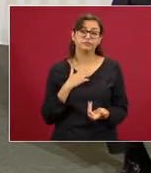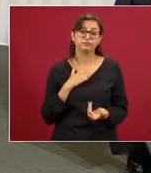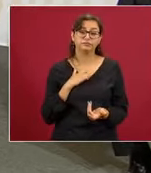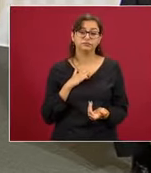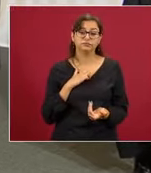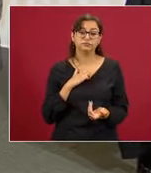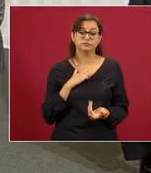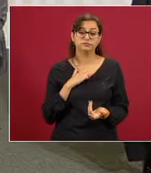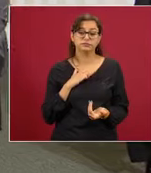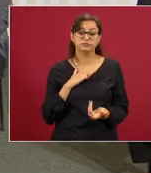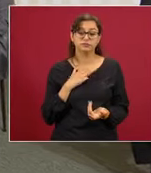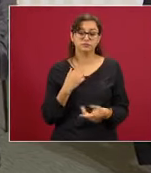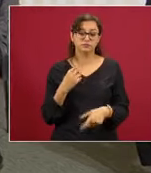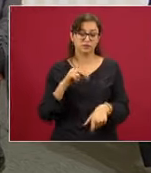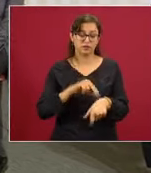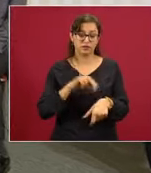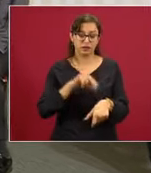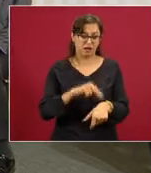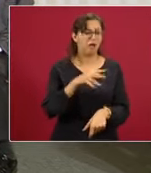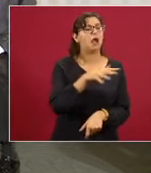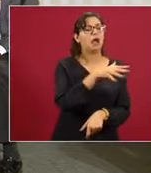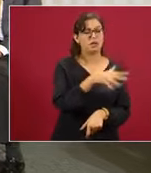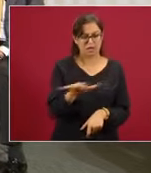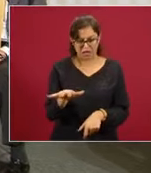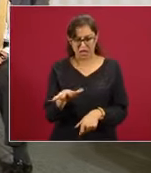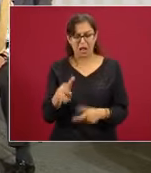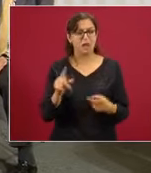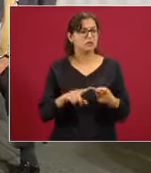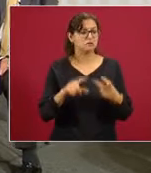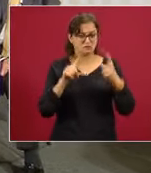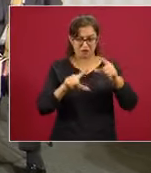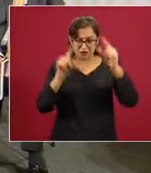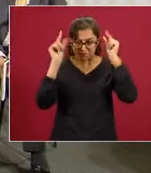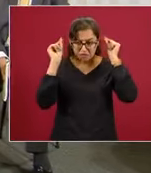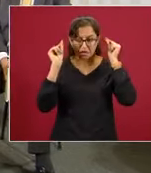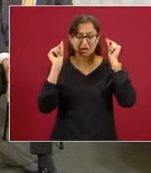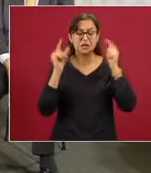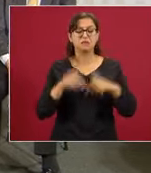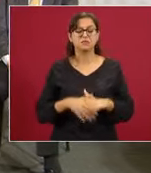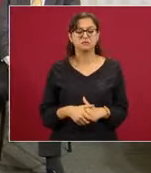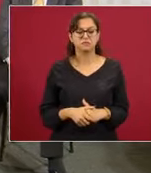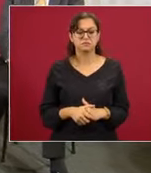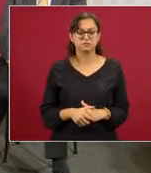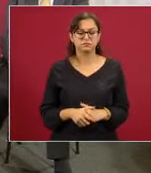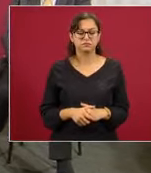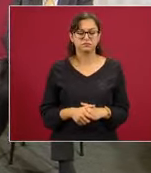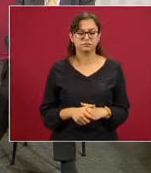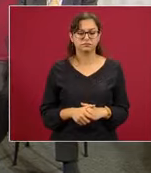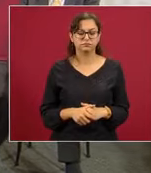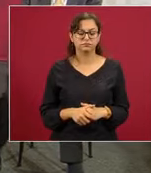médicos, desde luego, enfermeras. Entonces,